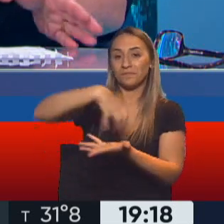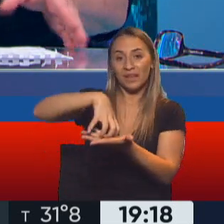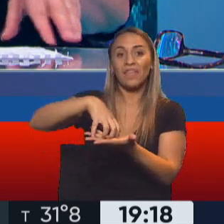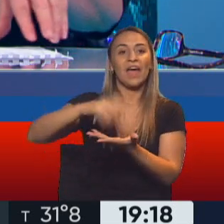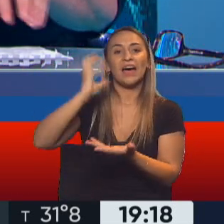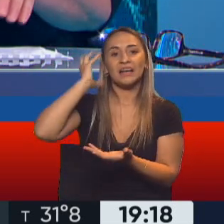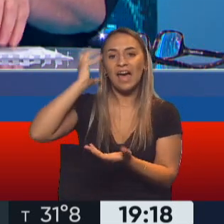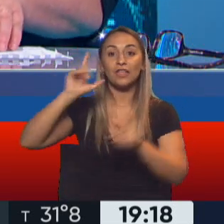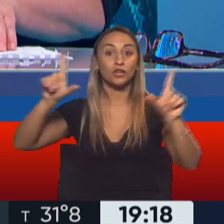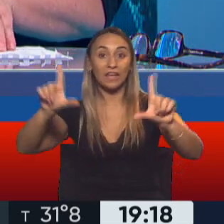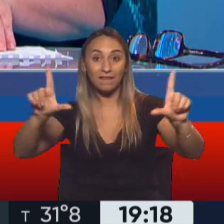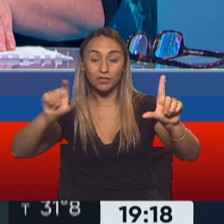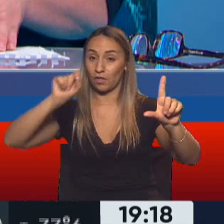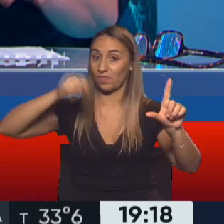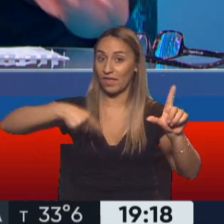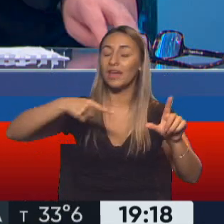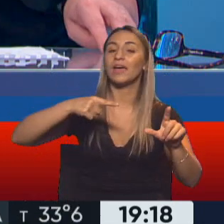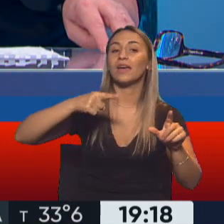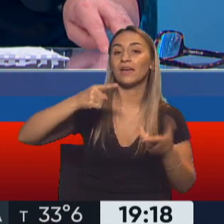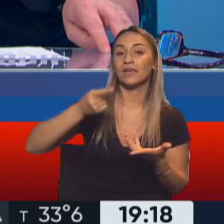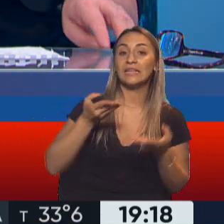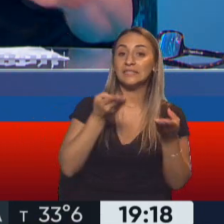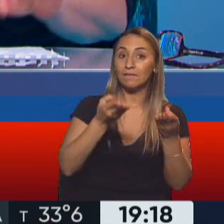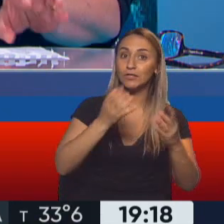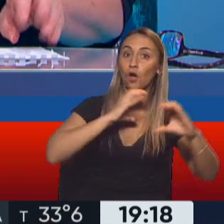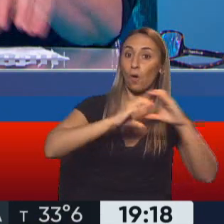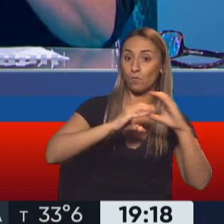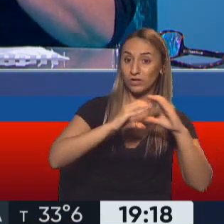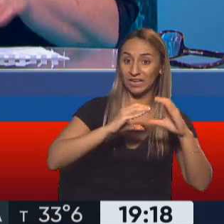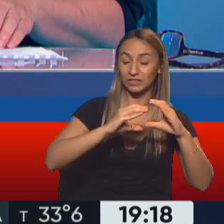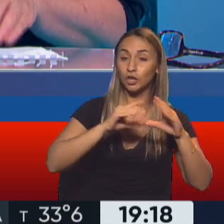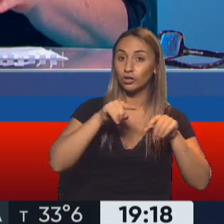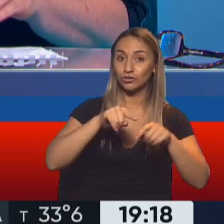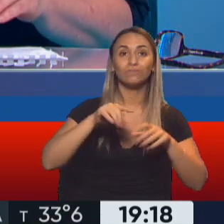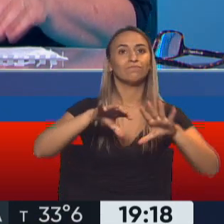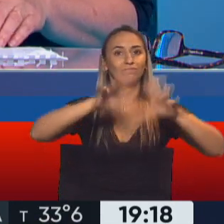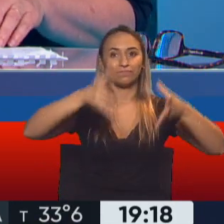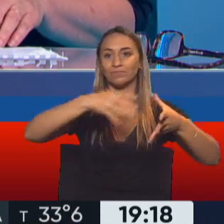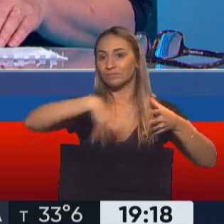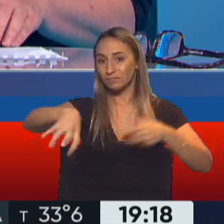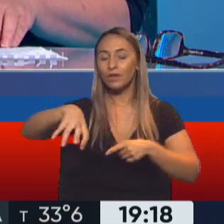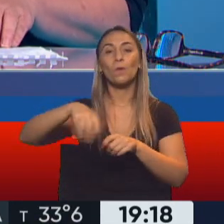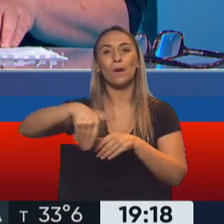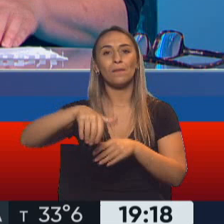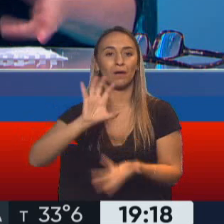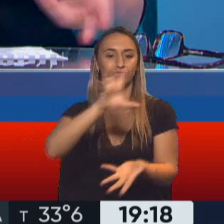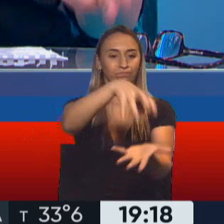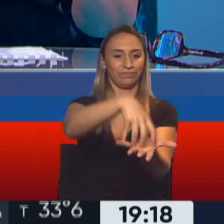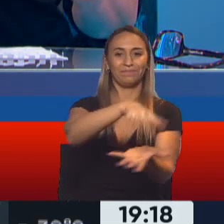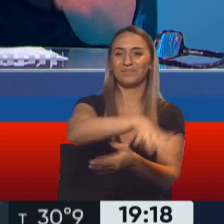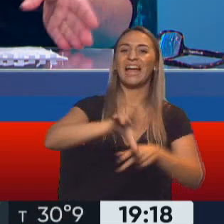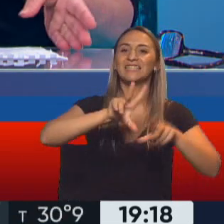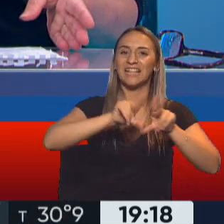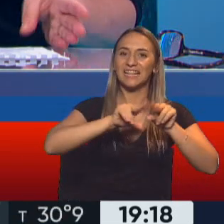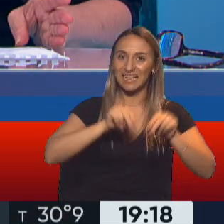radio y televisión de la Defensoría del Público de Servicios de Comunicación Audiovisual va a estar en Santa Teresita. Va a estar en la costa, va a